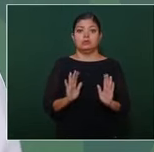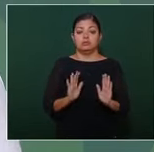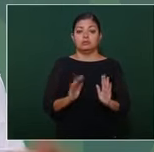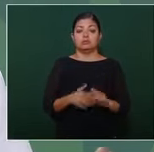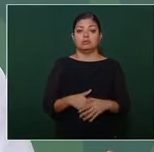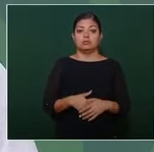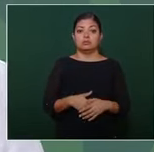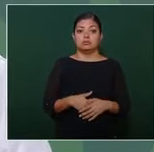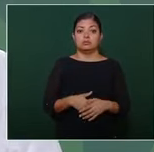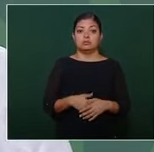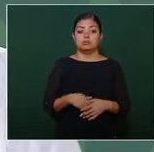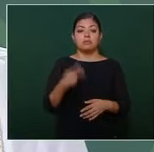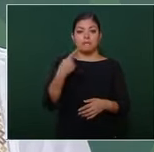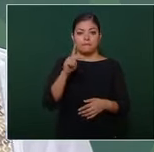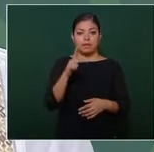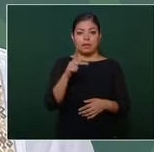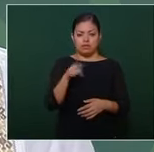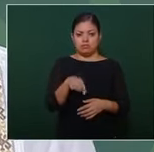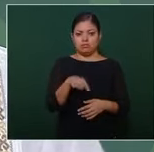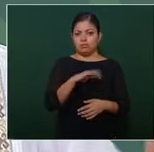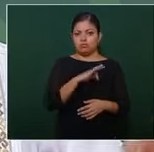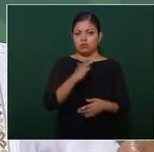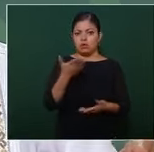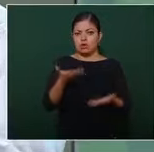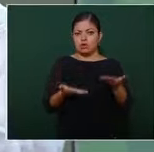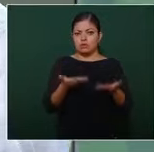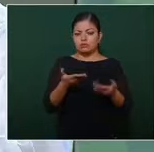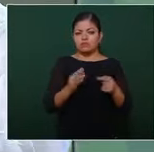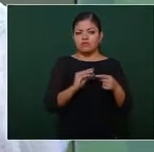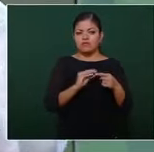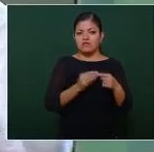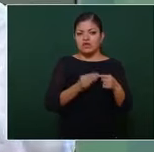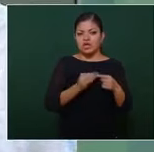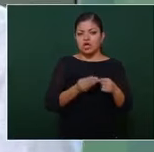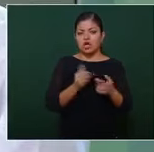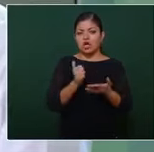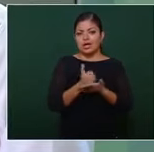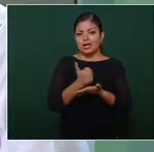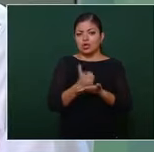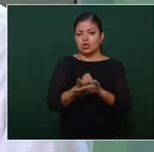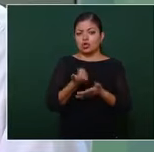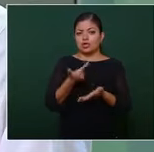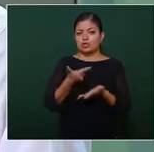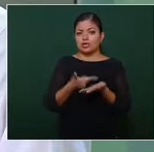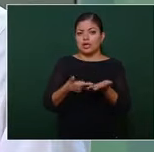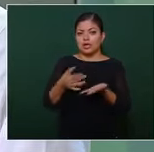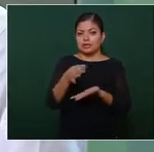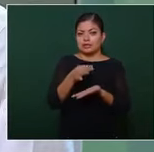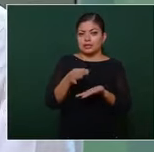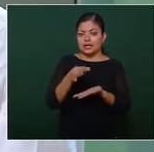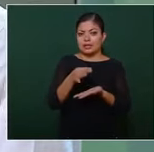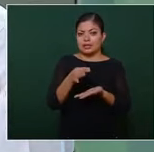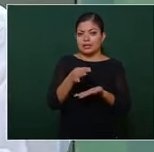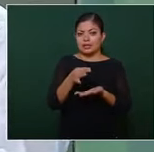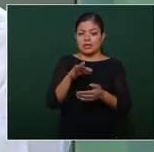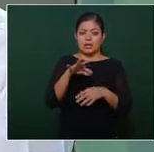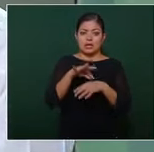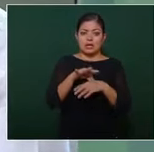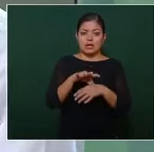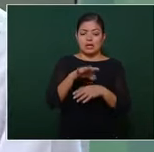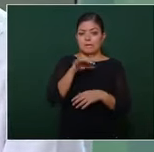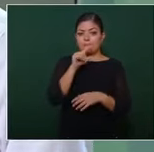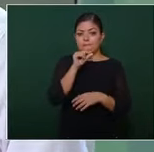pero ese mismo comparativo lo pueden hacer con el frijol con el arroz el aceite la carne de pollo